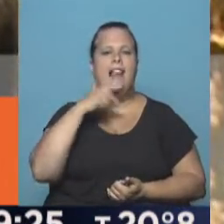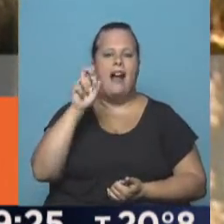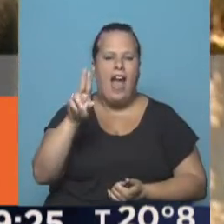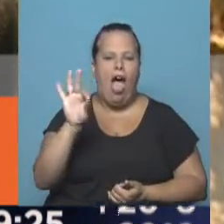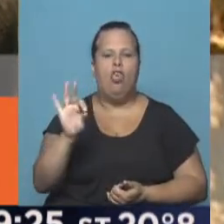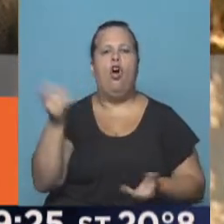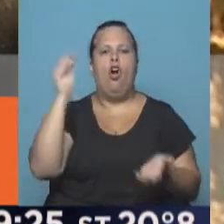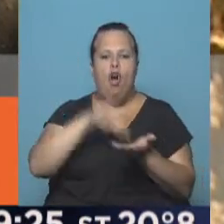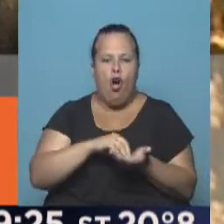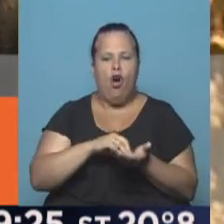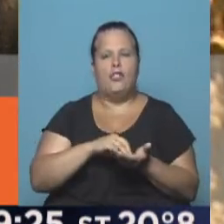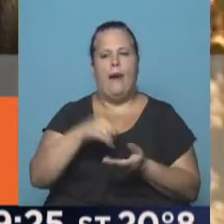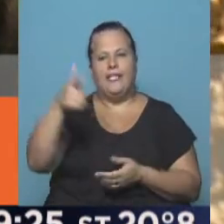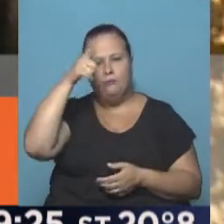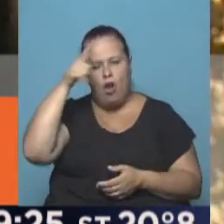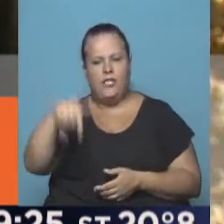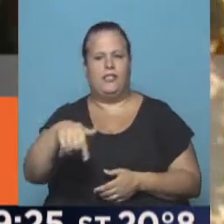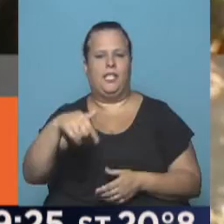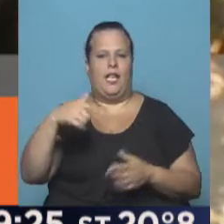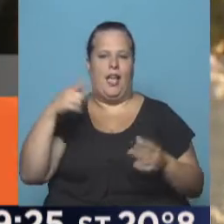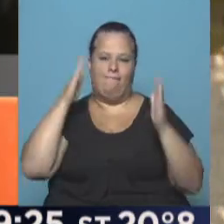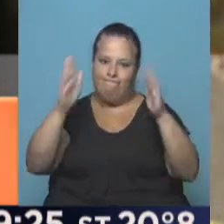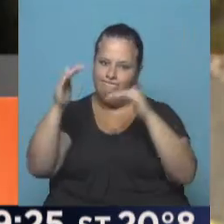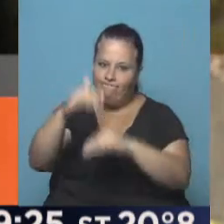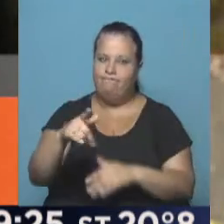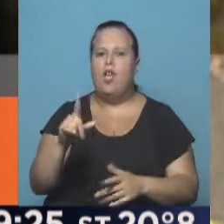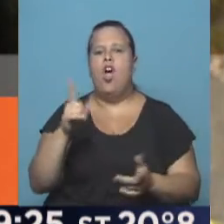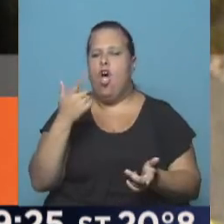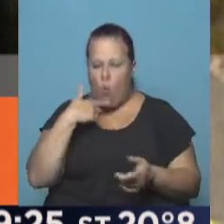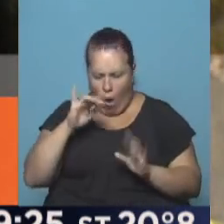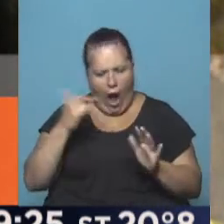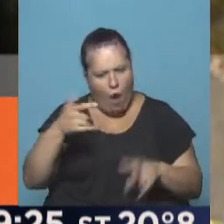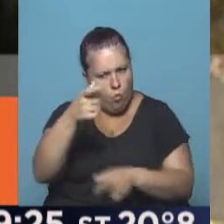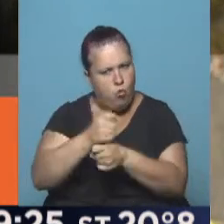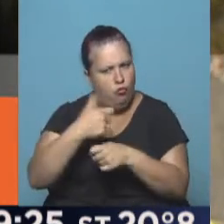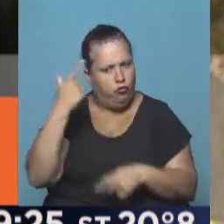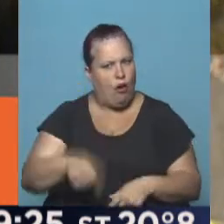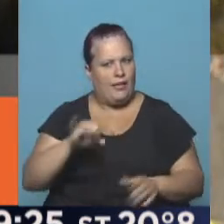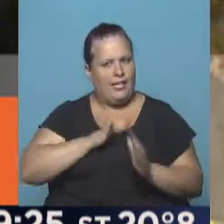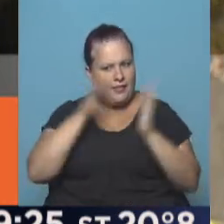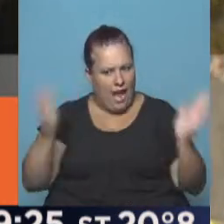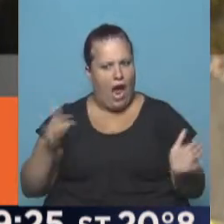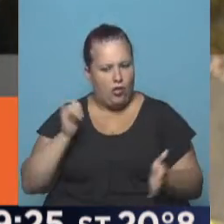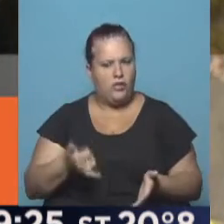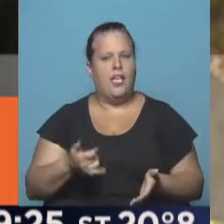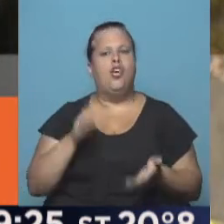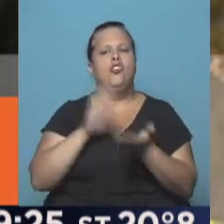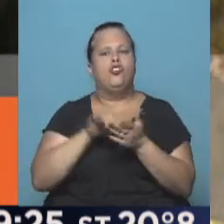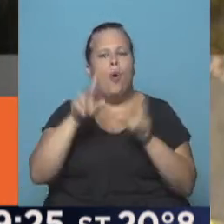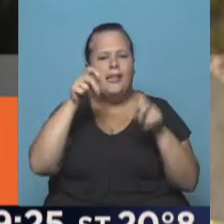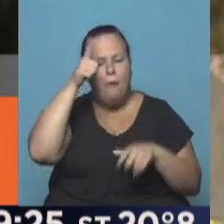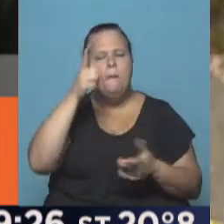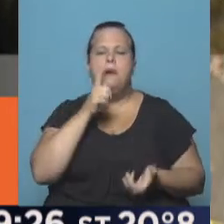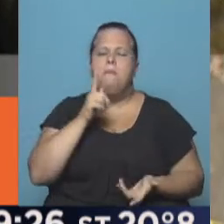vuelve a tener a la policía en foco. Nadie duda que usted ha trabajado y mucho en este año al respecto, pero